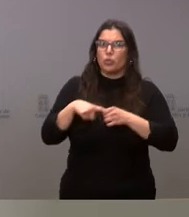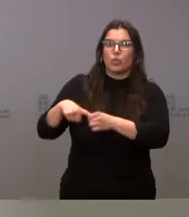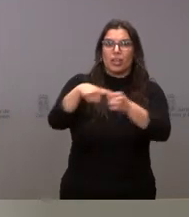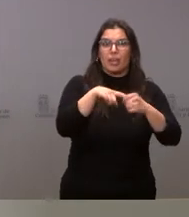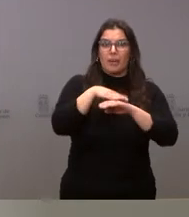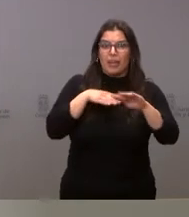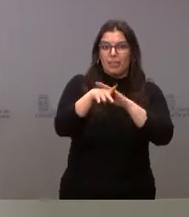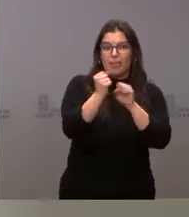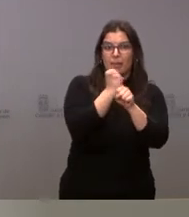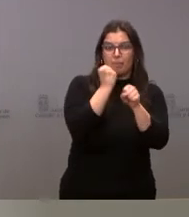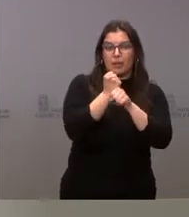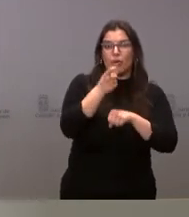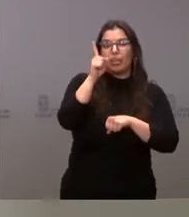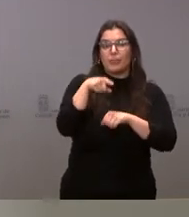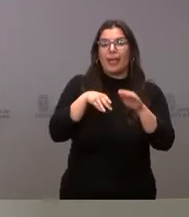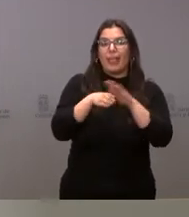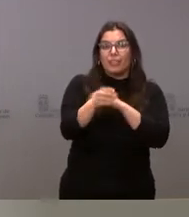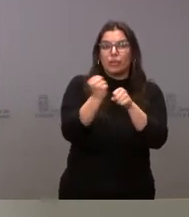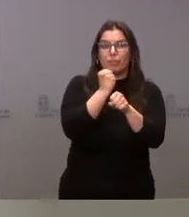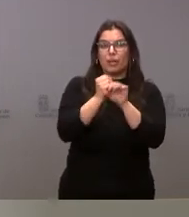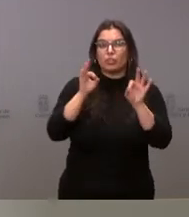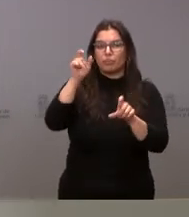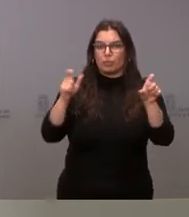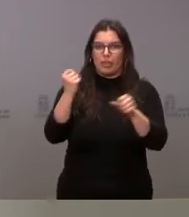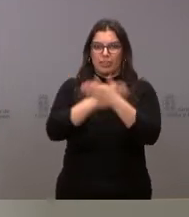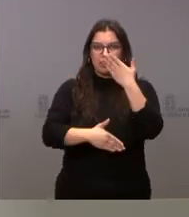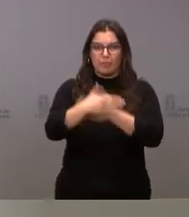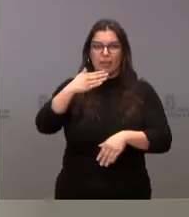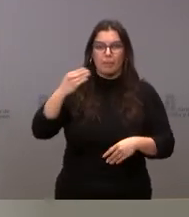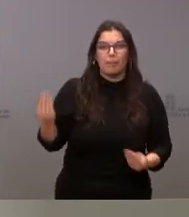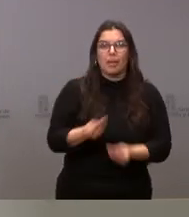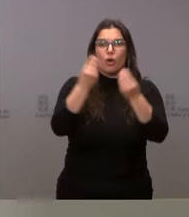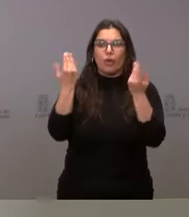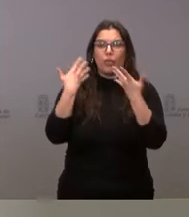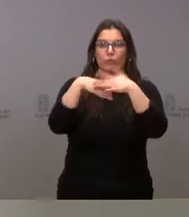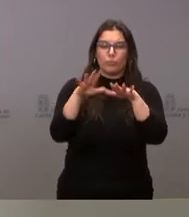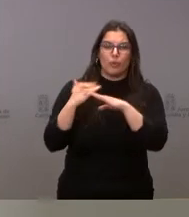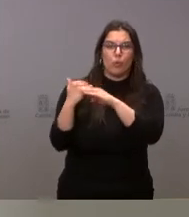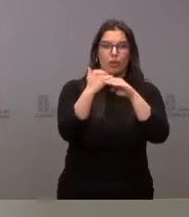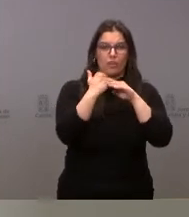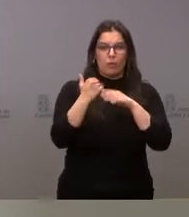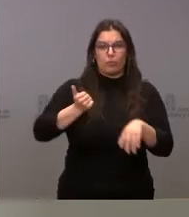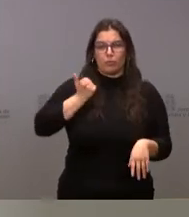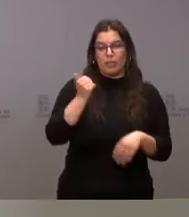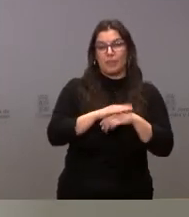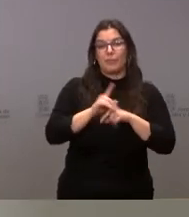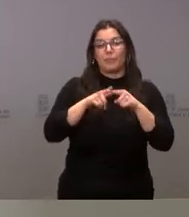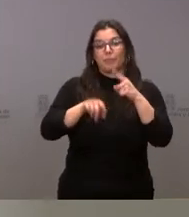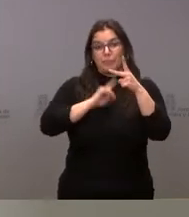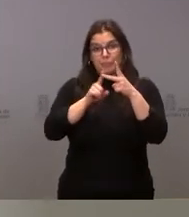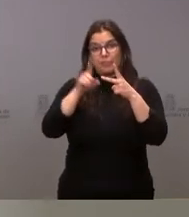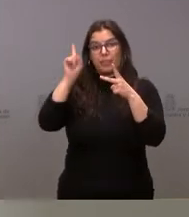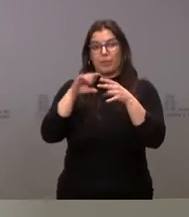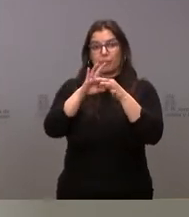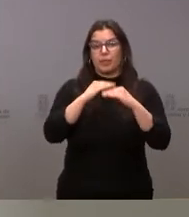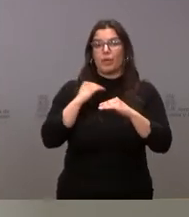al empleo y el acceso al empleo de las personas con discapacidad, mejorando y favoreciendo la igualdad de oportunidades. Y un segundo ámbito que también tiene que ver